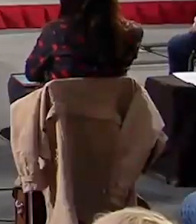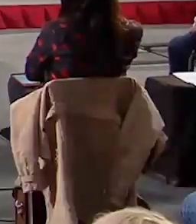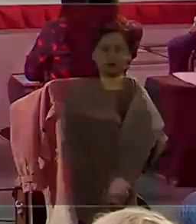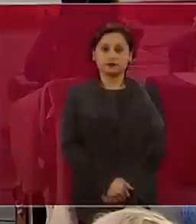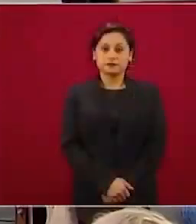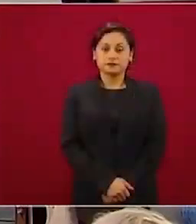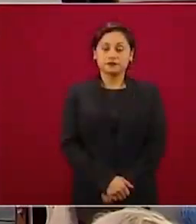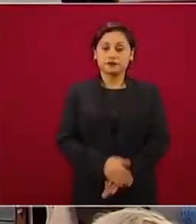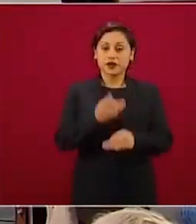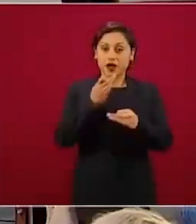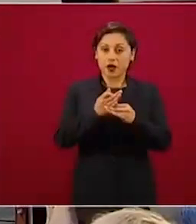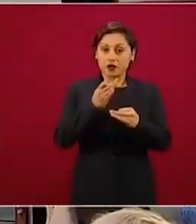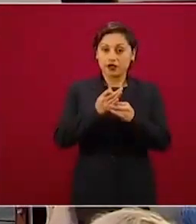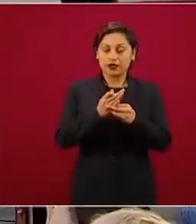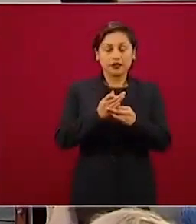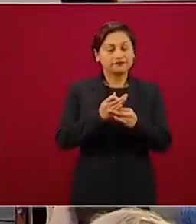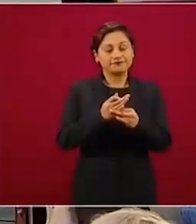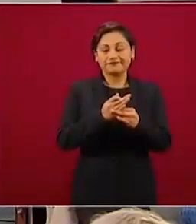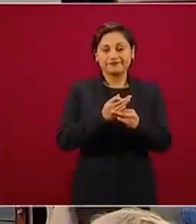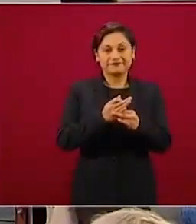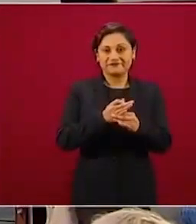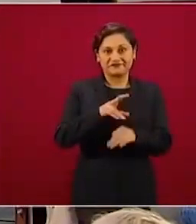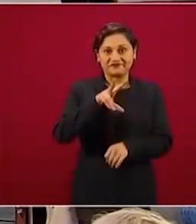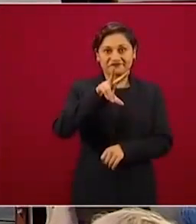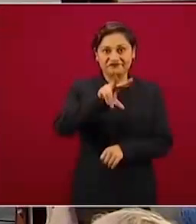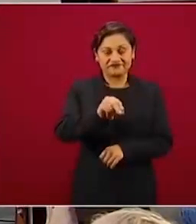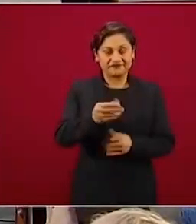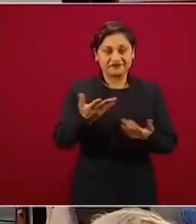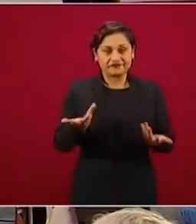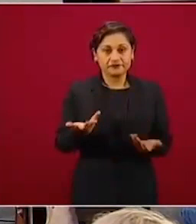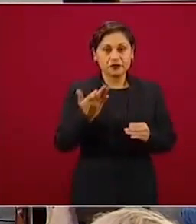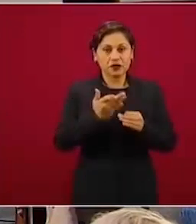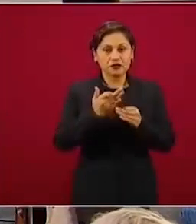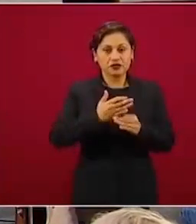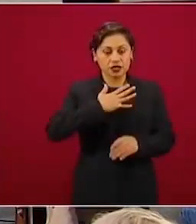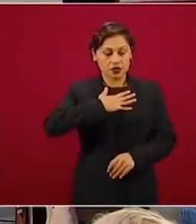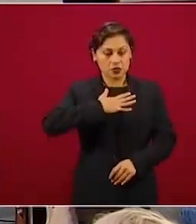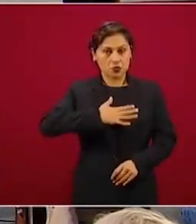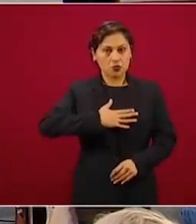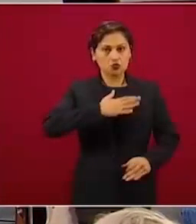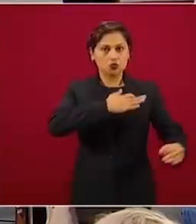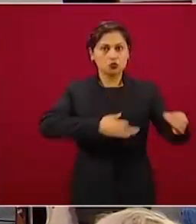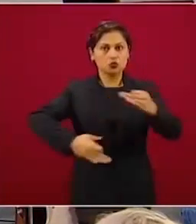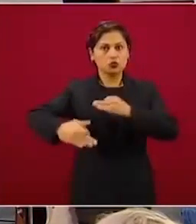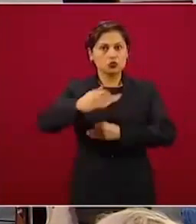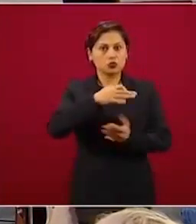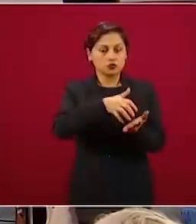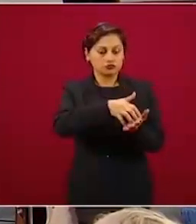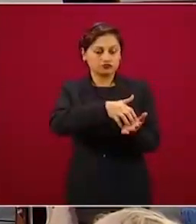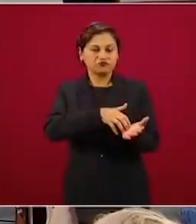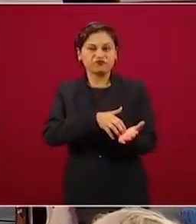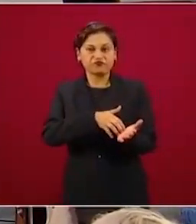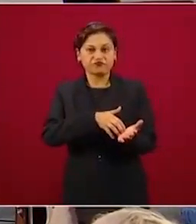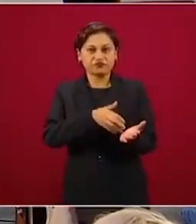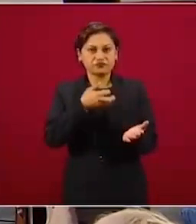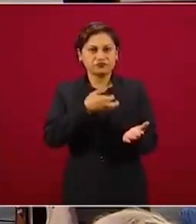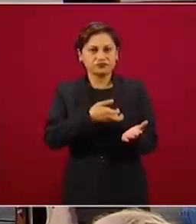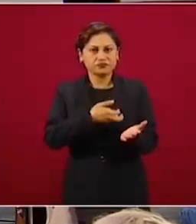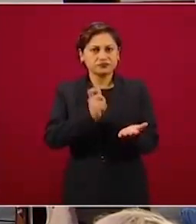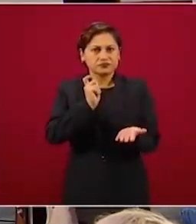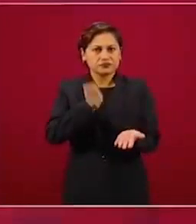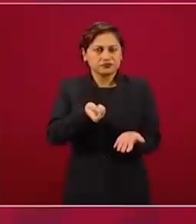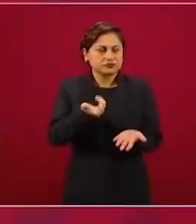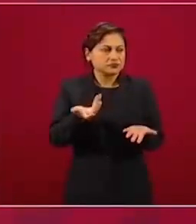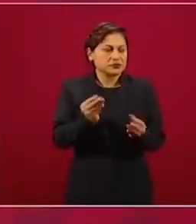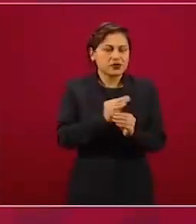la austeridad, es un asunto de principios, no